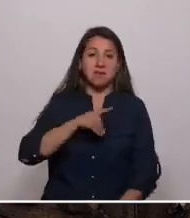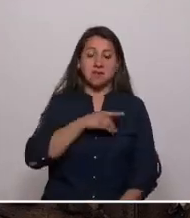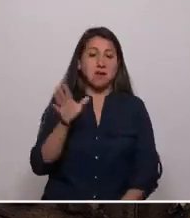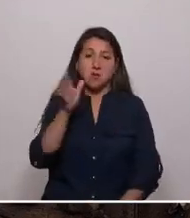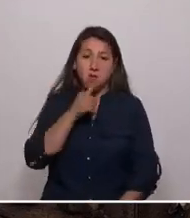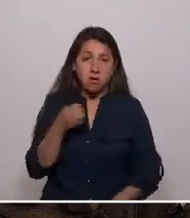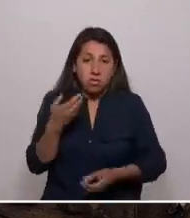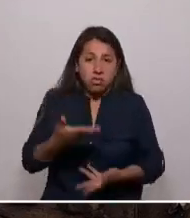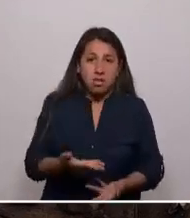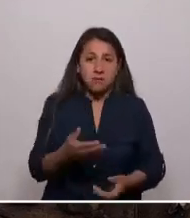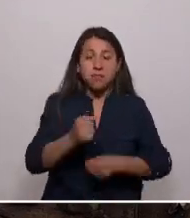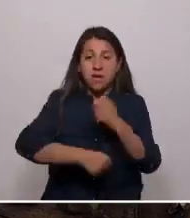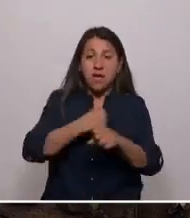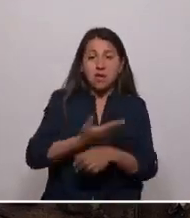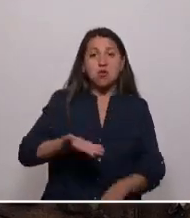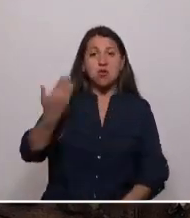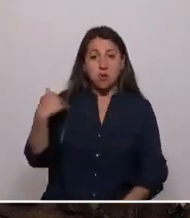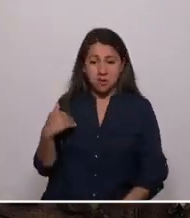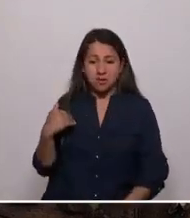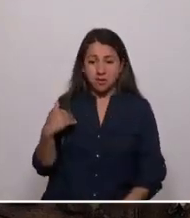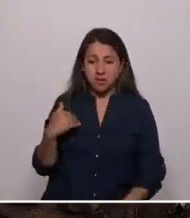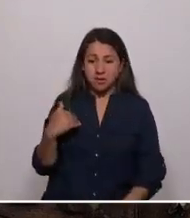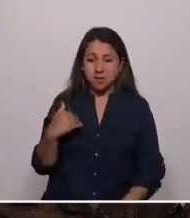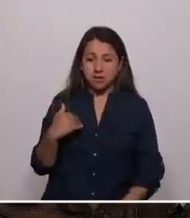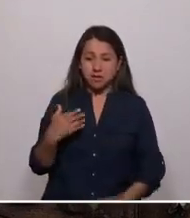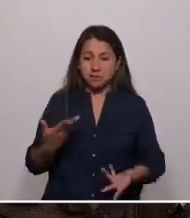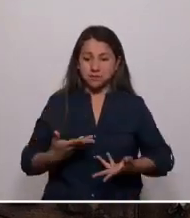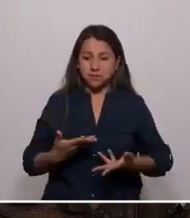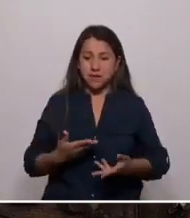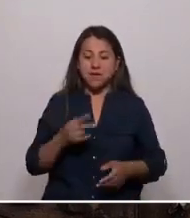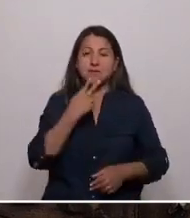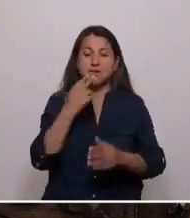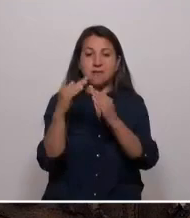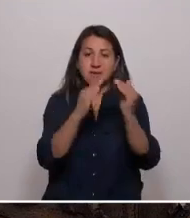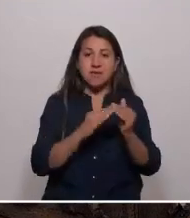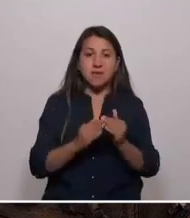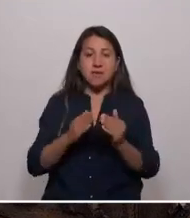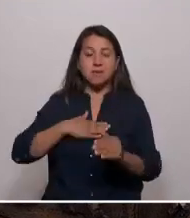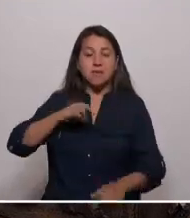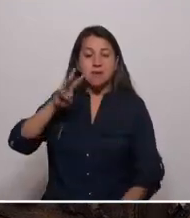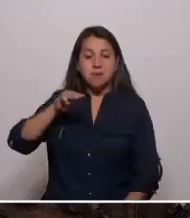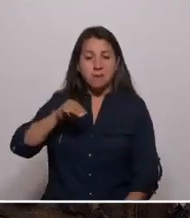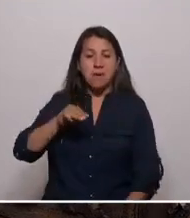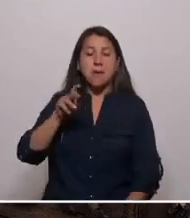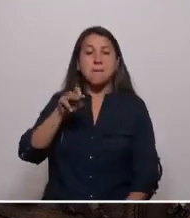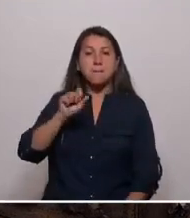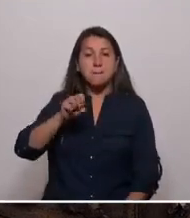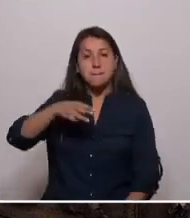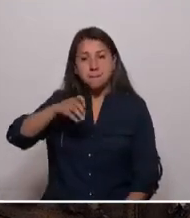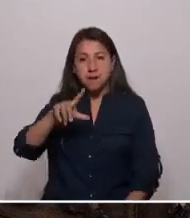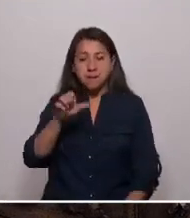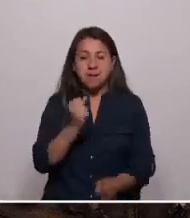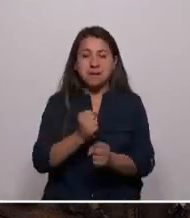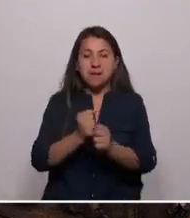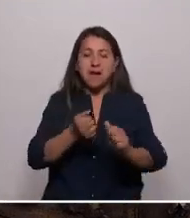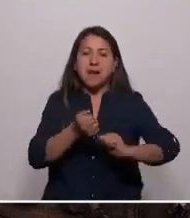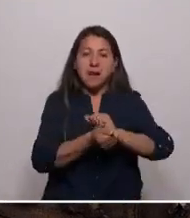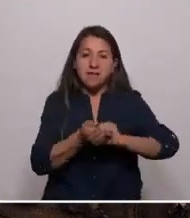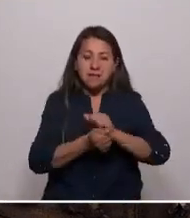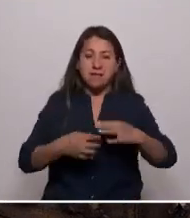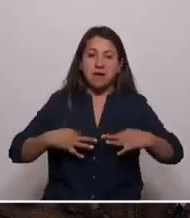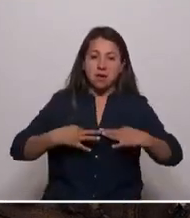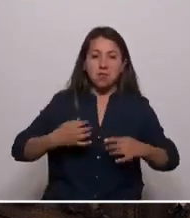par de años atrás, el negocio de la vivienda le quitó la felicidad a mi familia. Mi madre, Pamela, trabajadora de un lago seco. Mi padre,